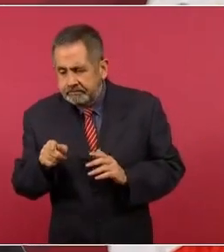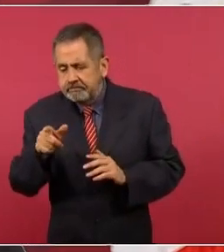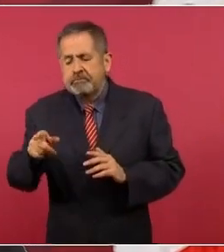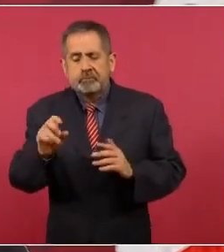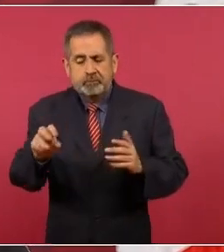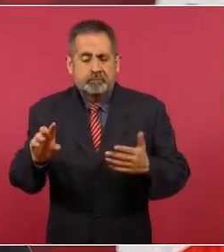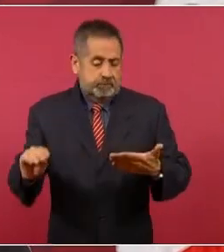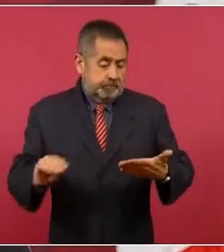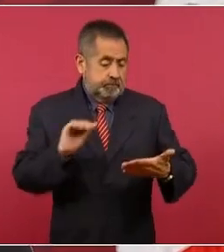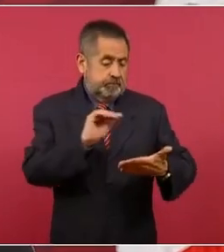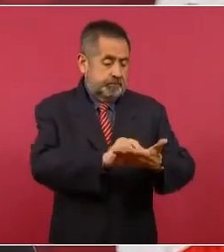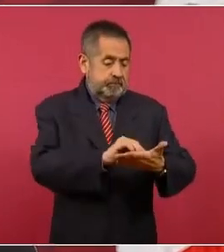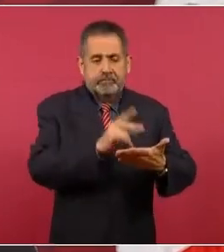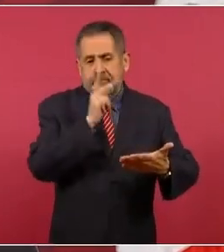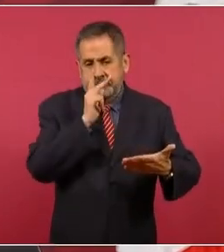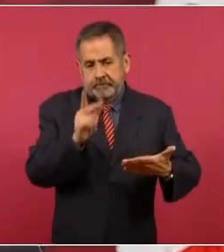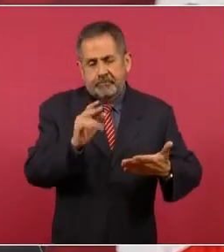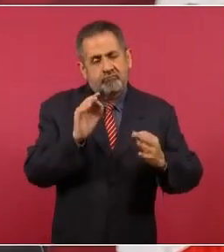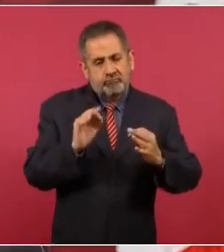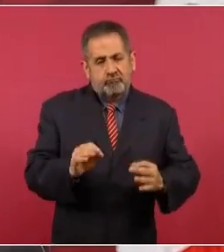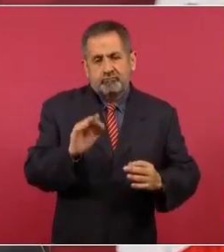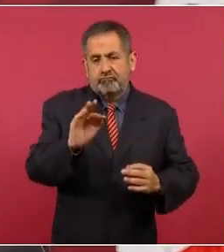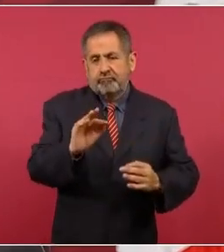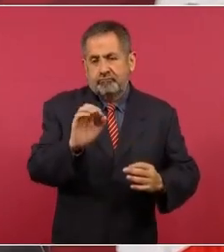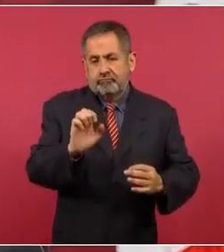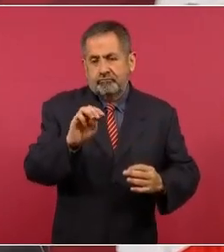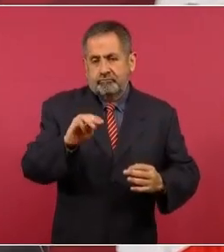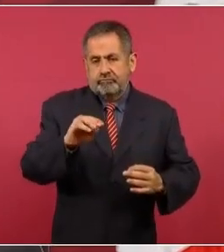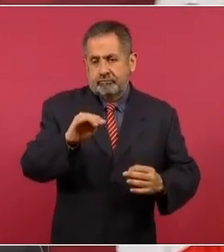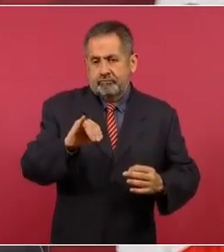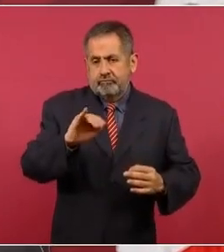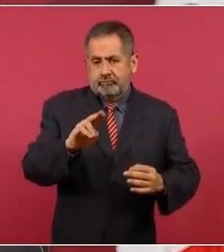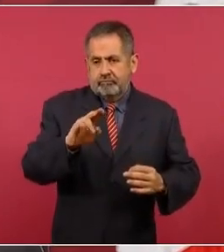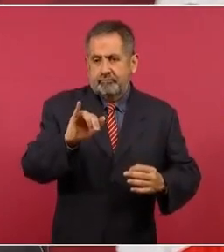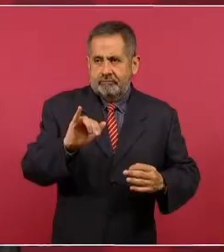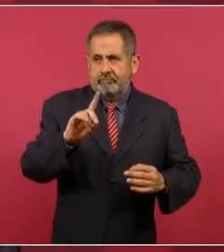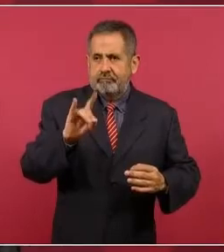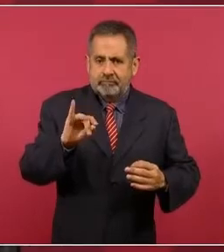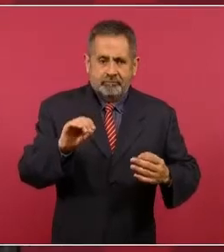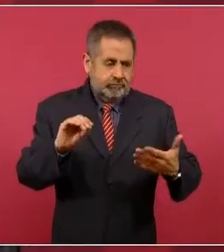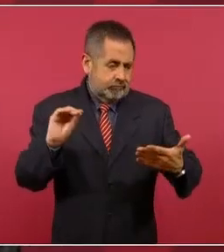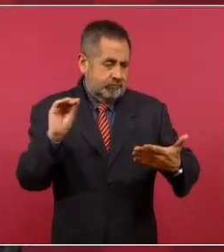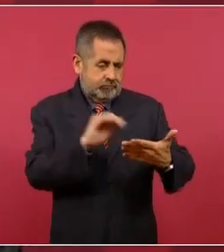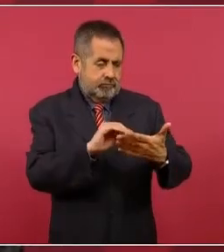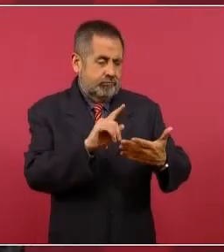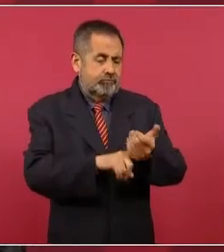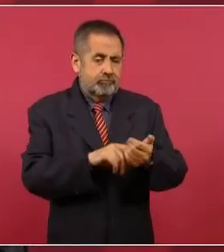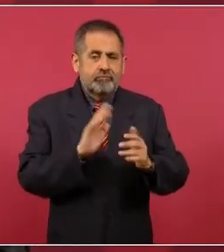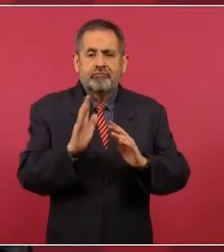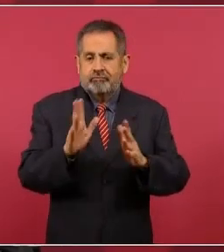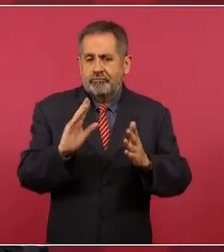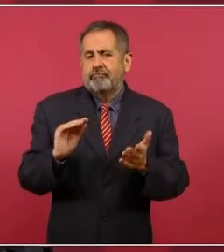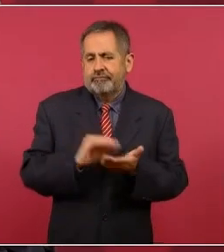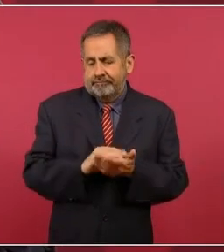esta forma de violencia,